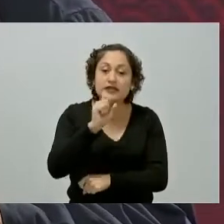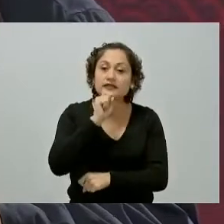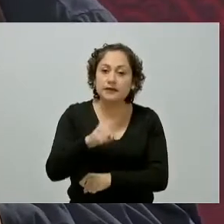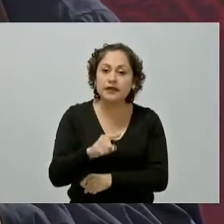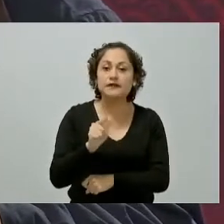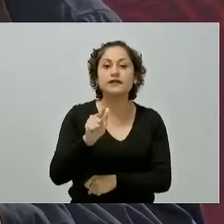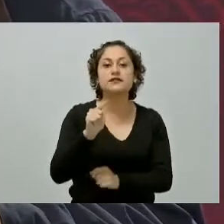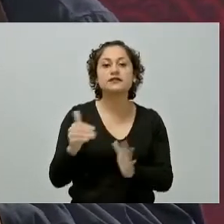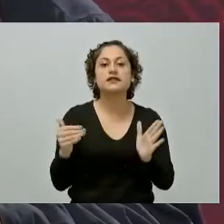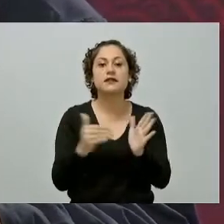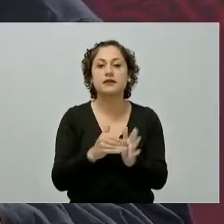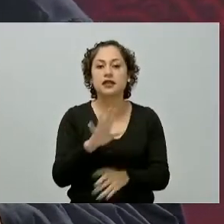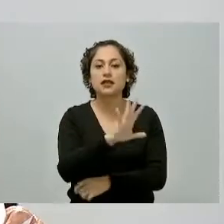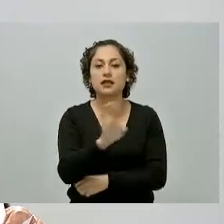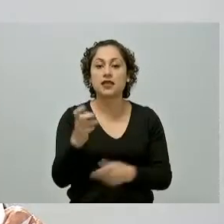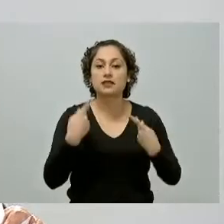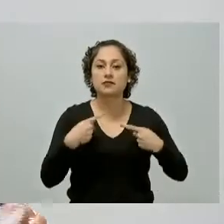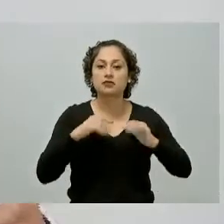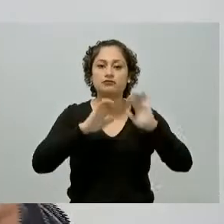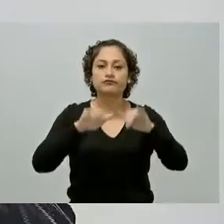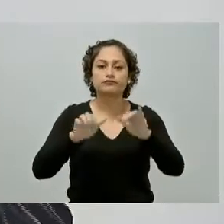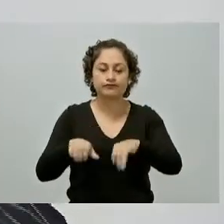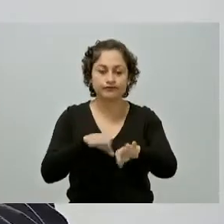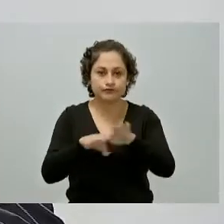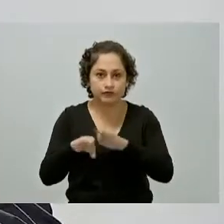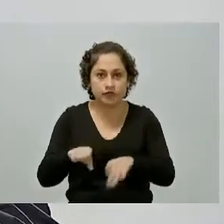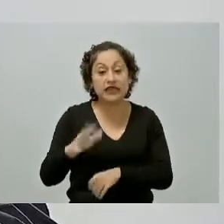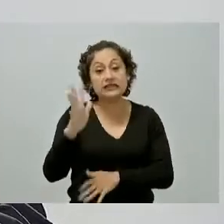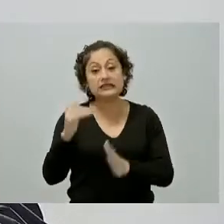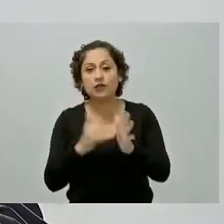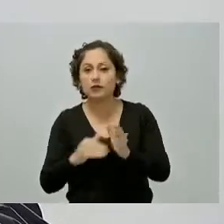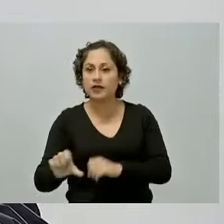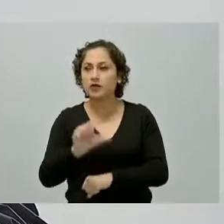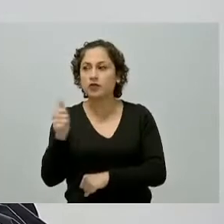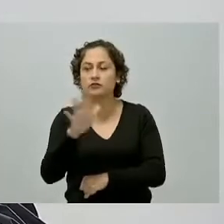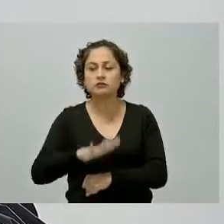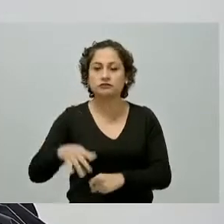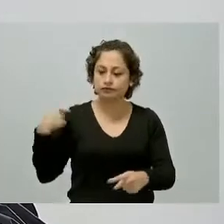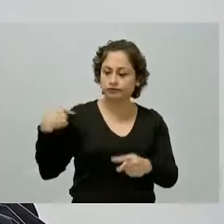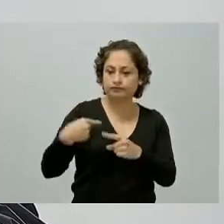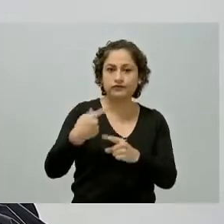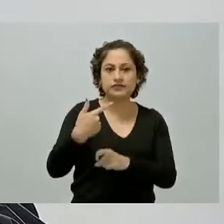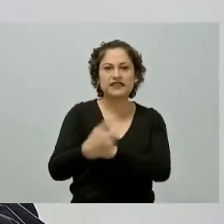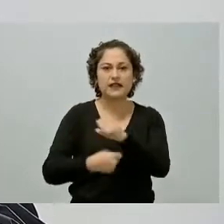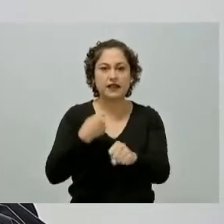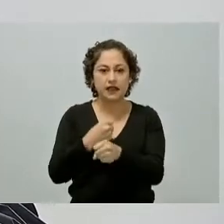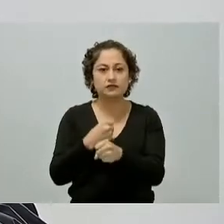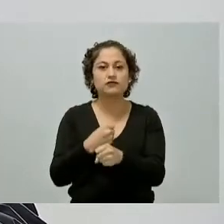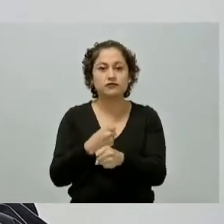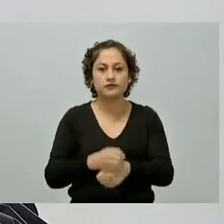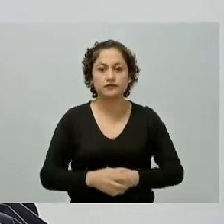500 empleos directos y 35 mil indirectos a lo largo de estos 7 años como lo informé hace unos momentos